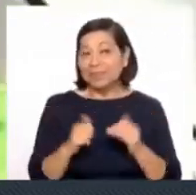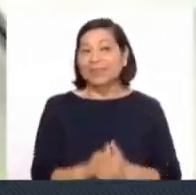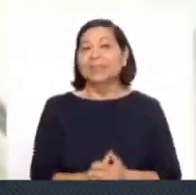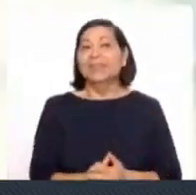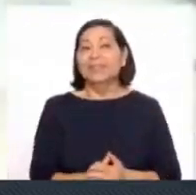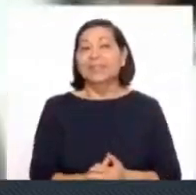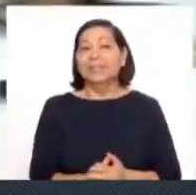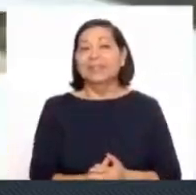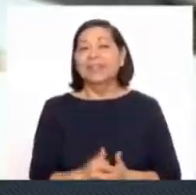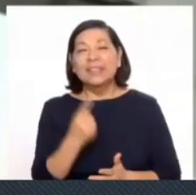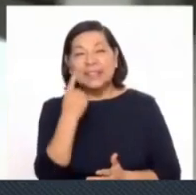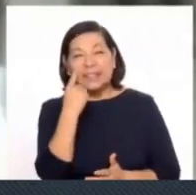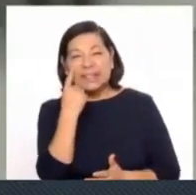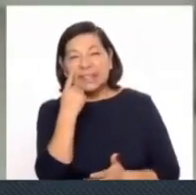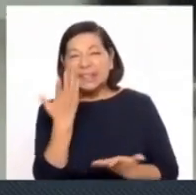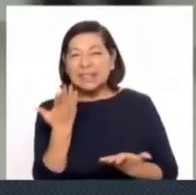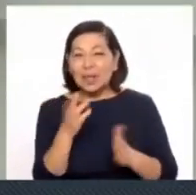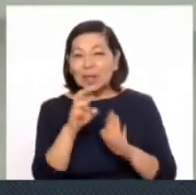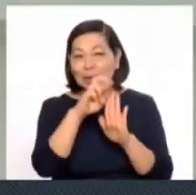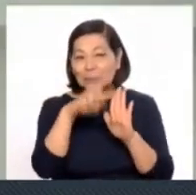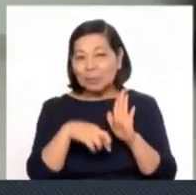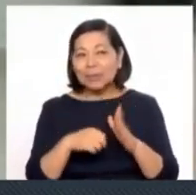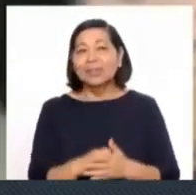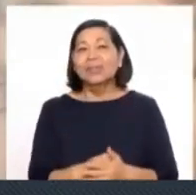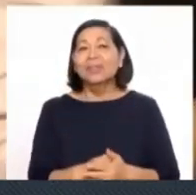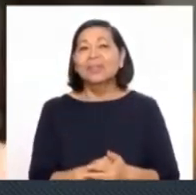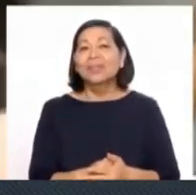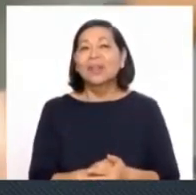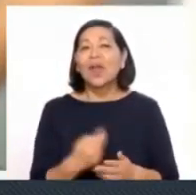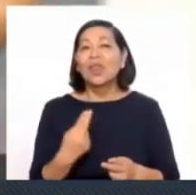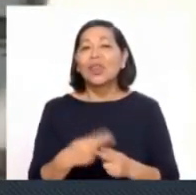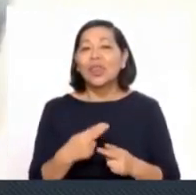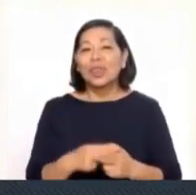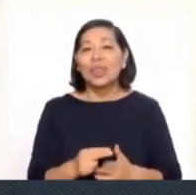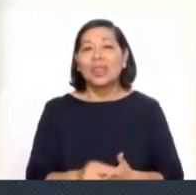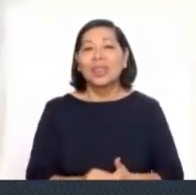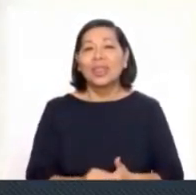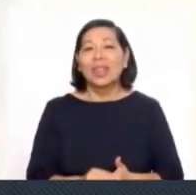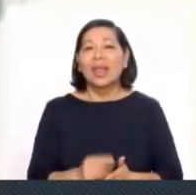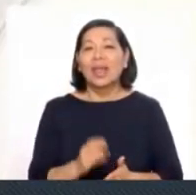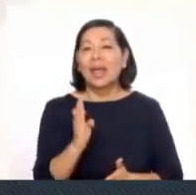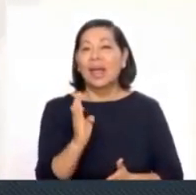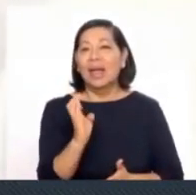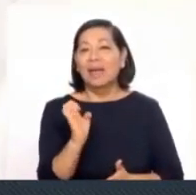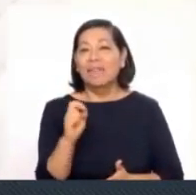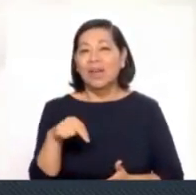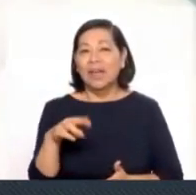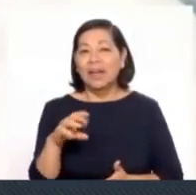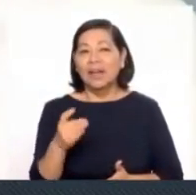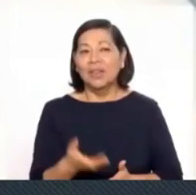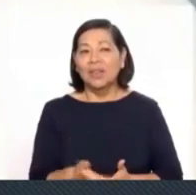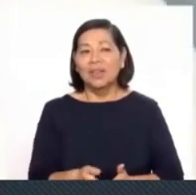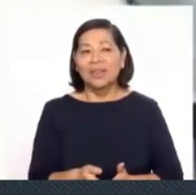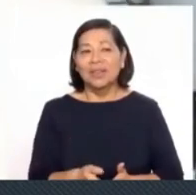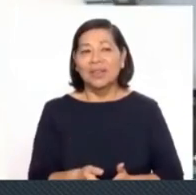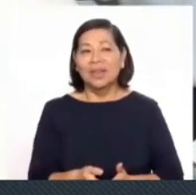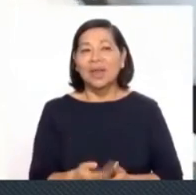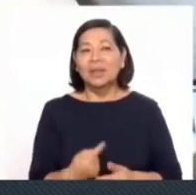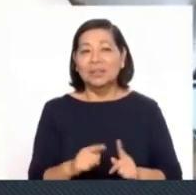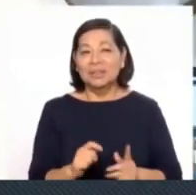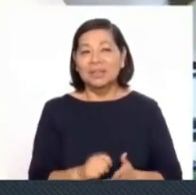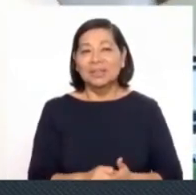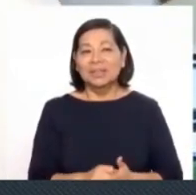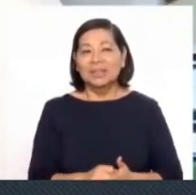vamos a conocer el proyecto. ¿Cómo te llamas, por favor? Me llamo Fernando Miguel Quispe Dioses, mi proyecto es Indiñagüiña, de lo cual se